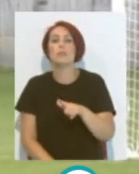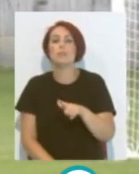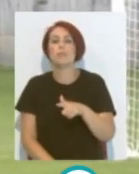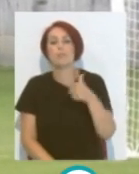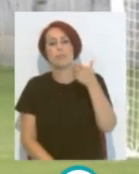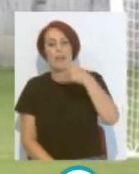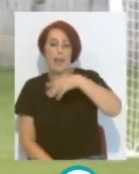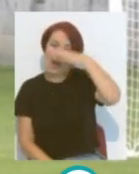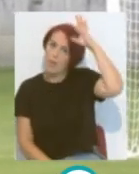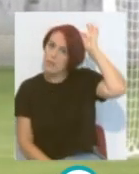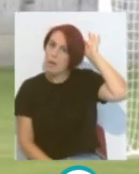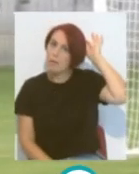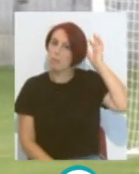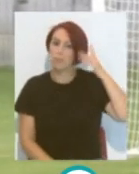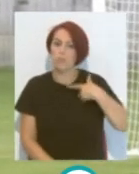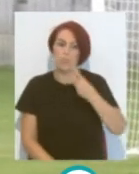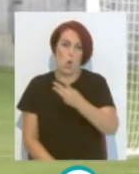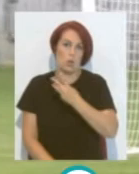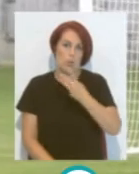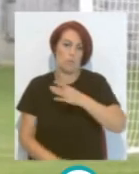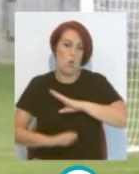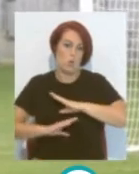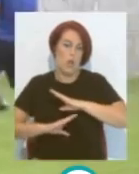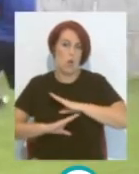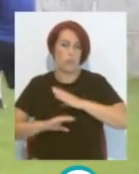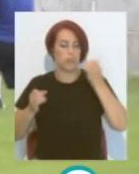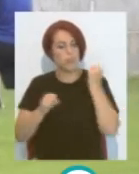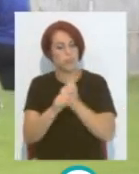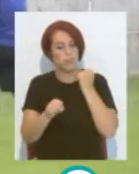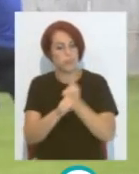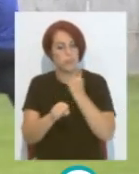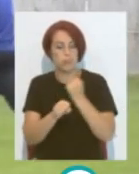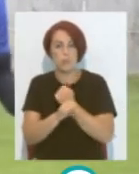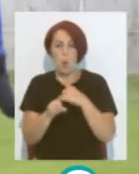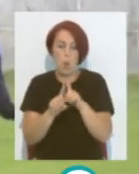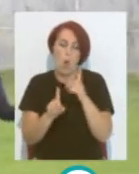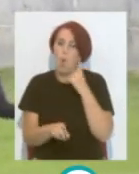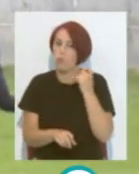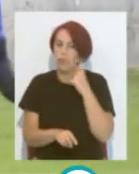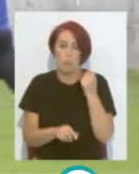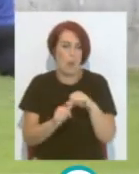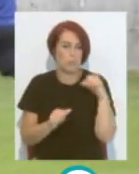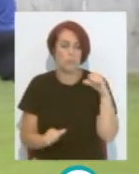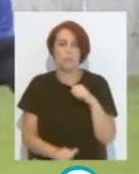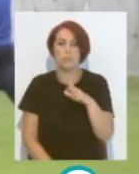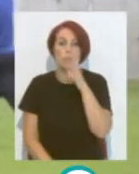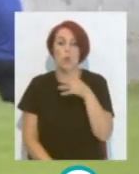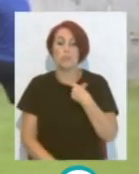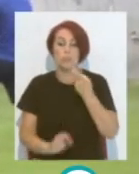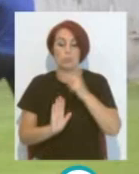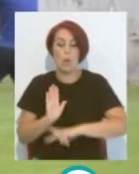Conan Ledesma Con lo cual Son los tres porteros Que están trabajando Como es habitual Porque incluso El